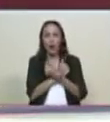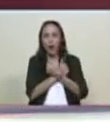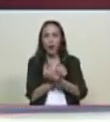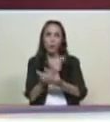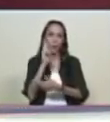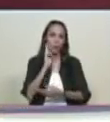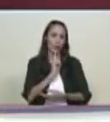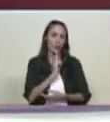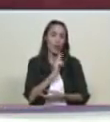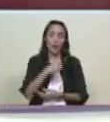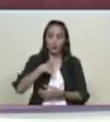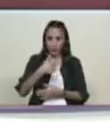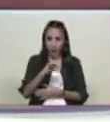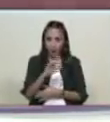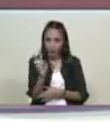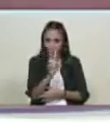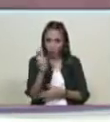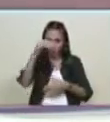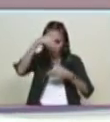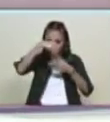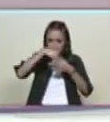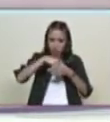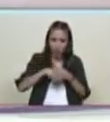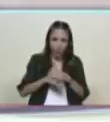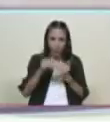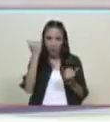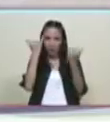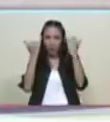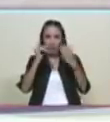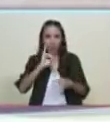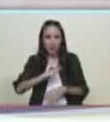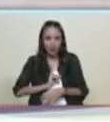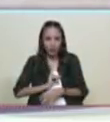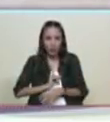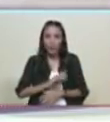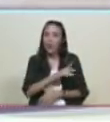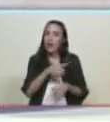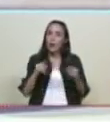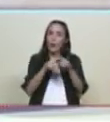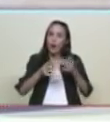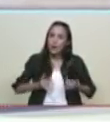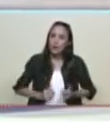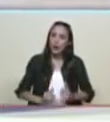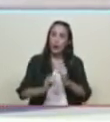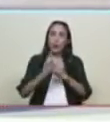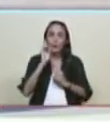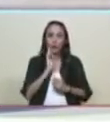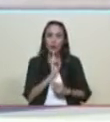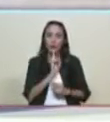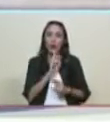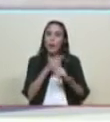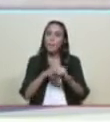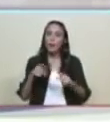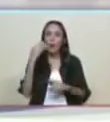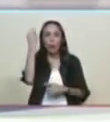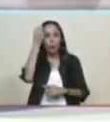si se es venezolano se es hijo de bolívar pero hay que ser conscientemente bolivariano bolivariana